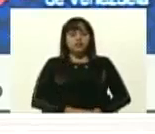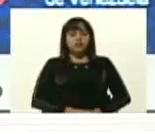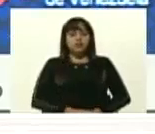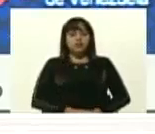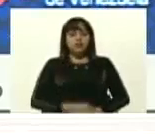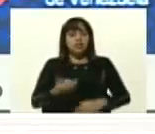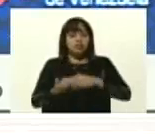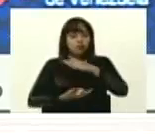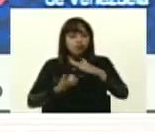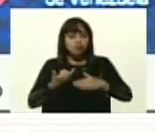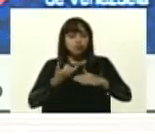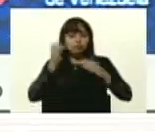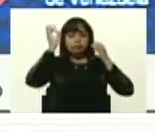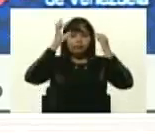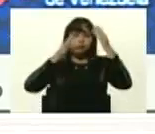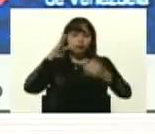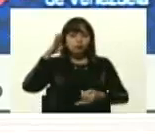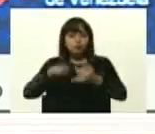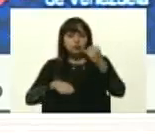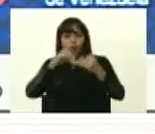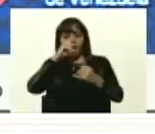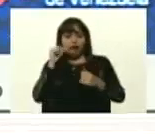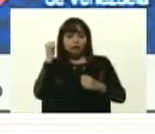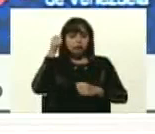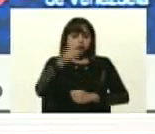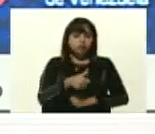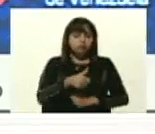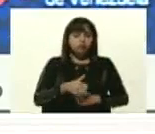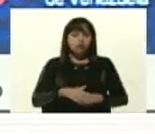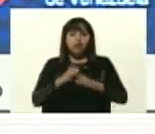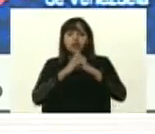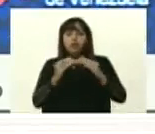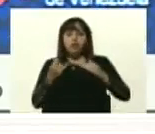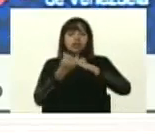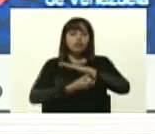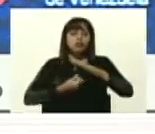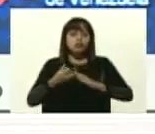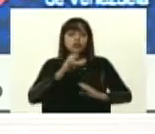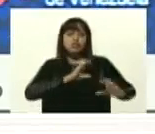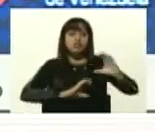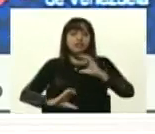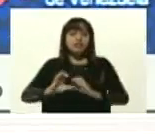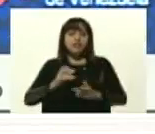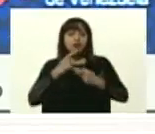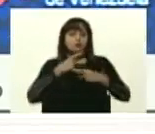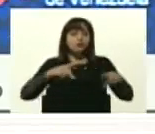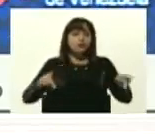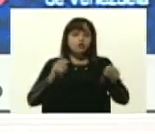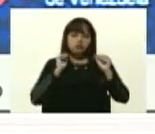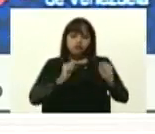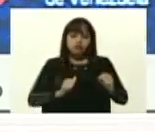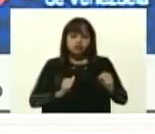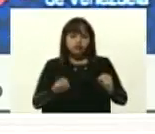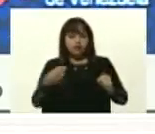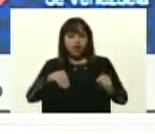instituciones creadas en los últimos años, todas las instituciones científicas públicas poderosas además,